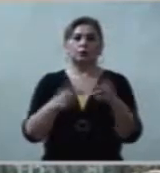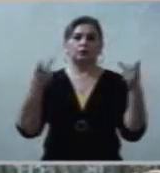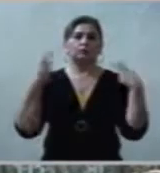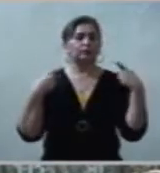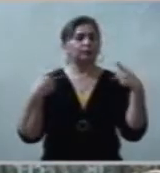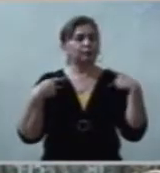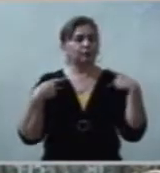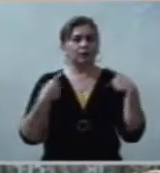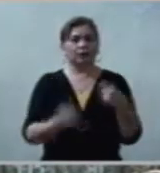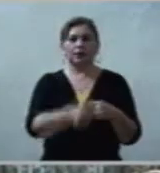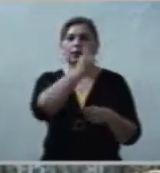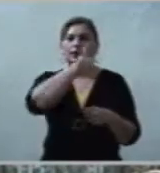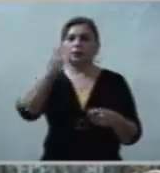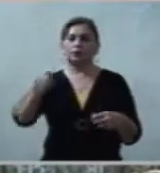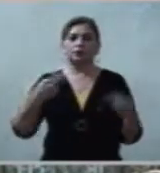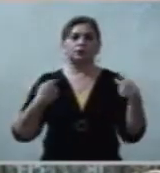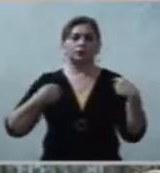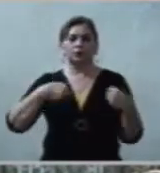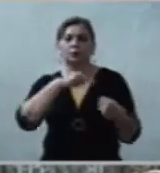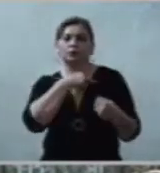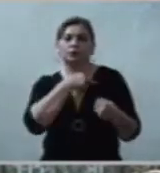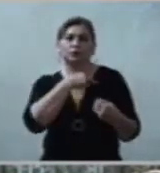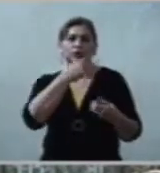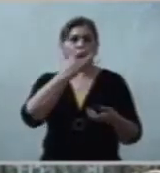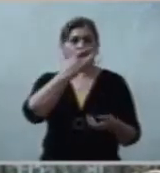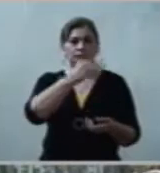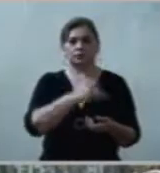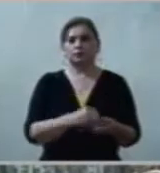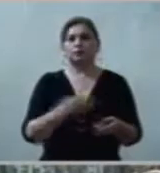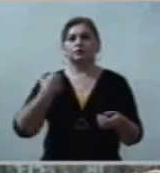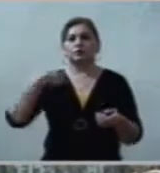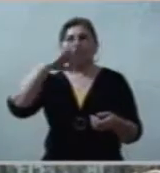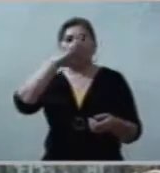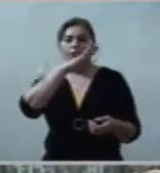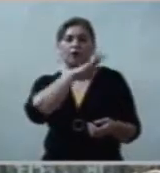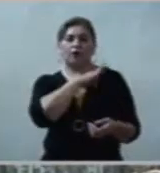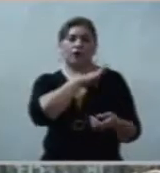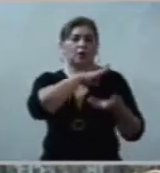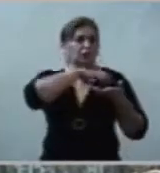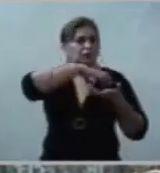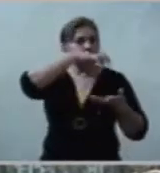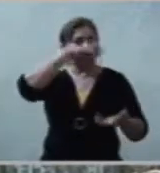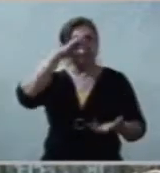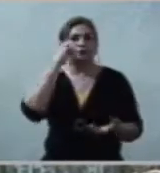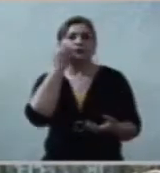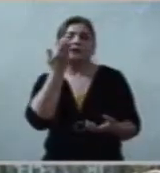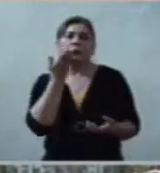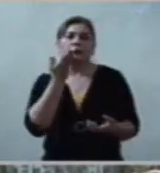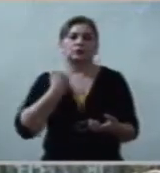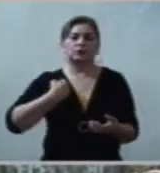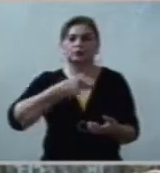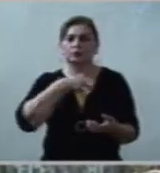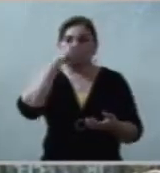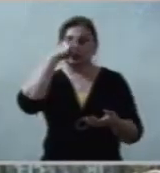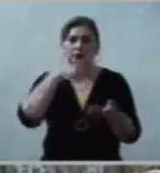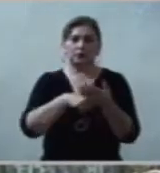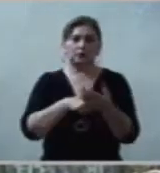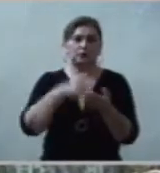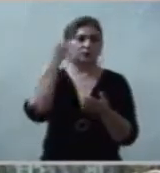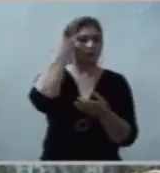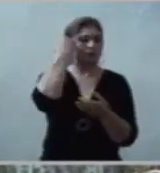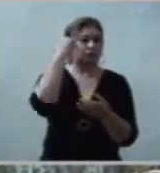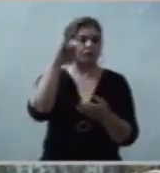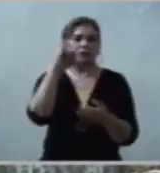el Papa Benedicto, nosotros no creemos en una idea, ni